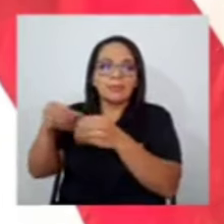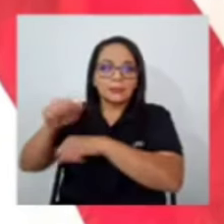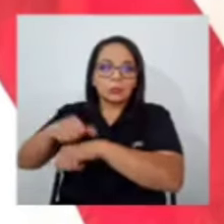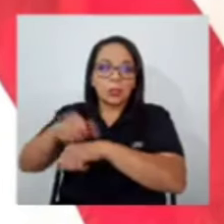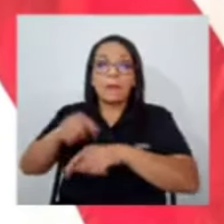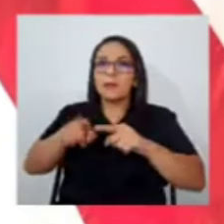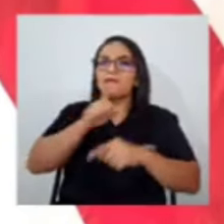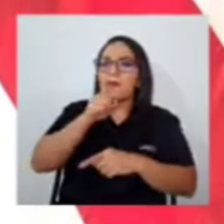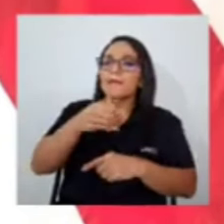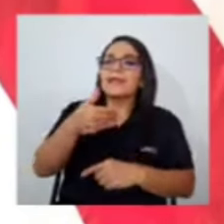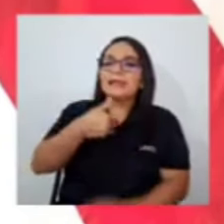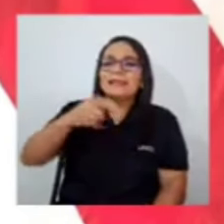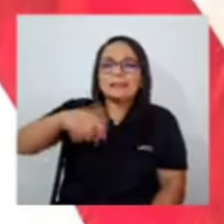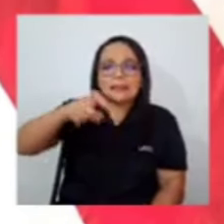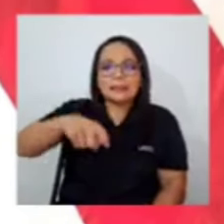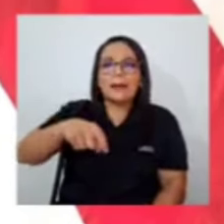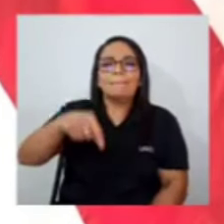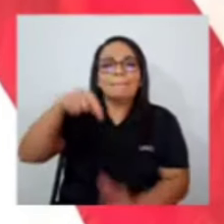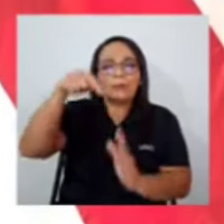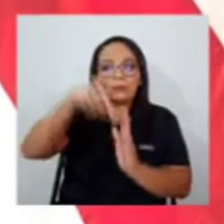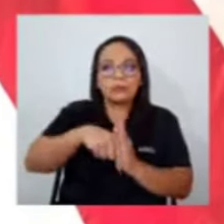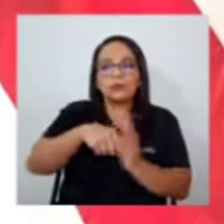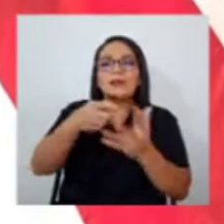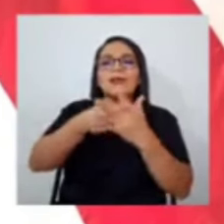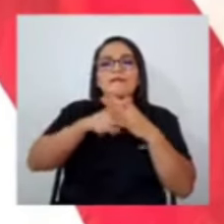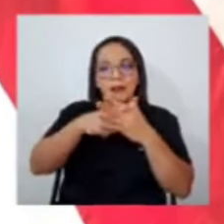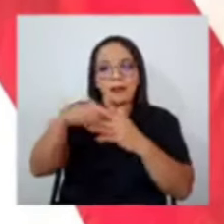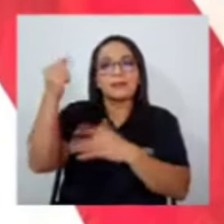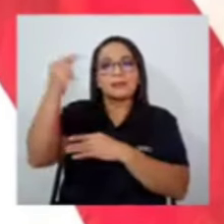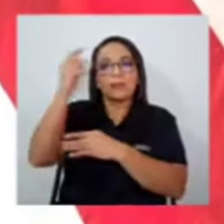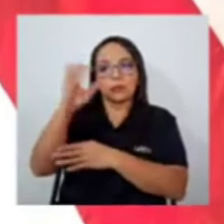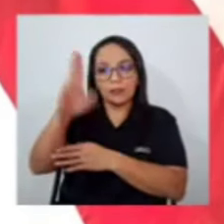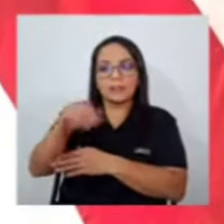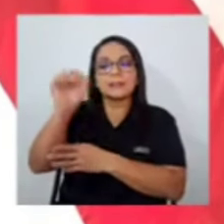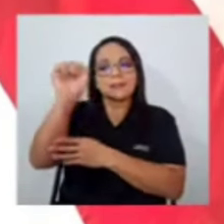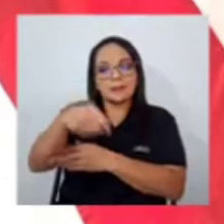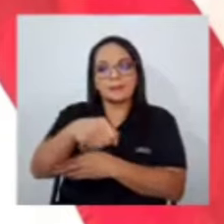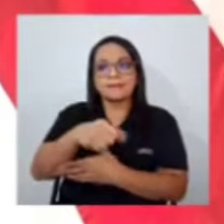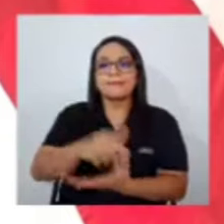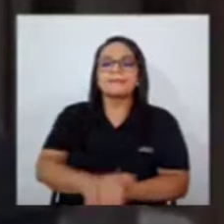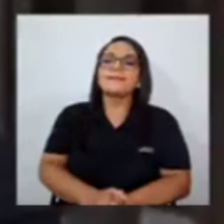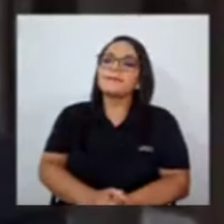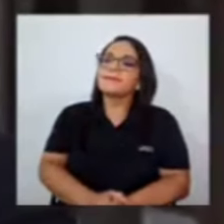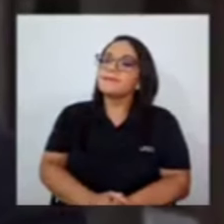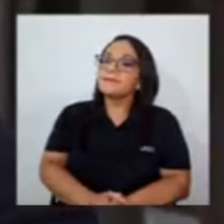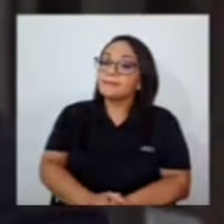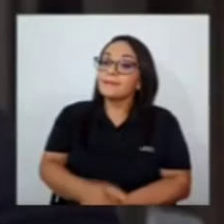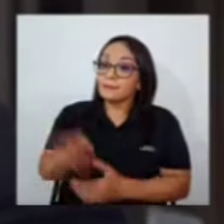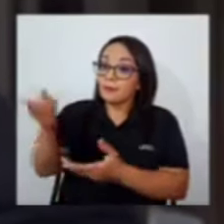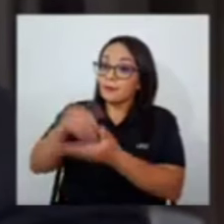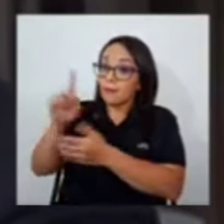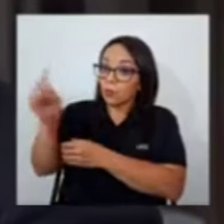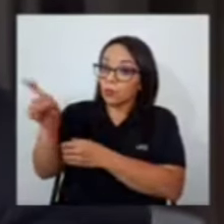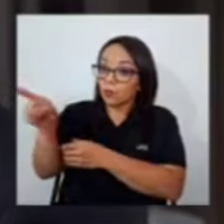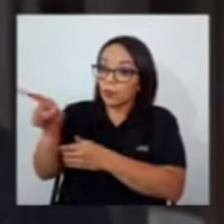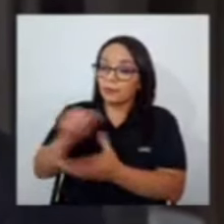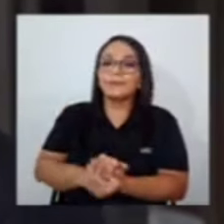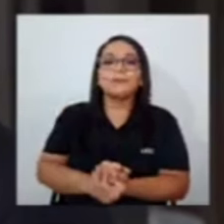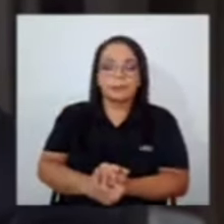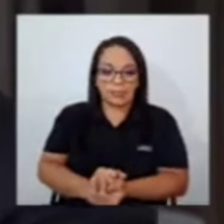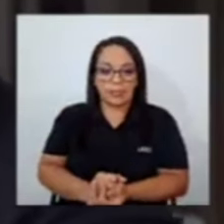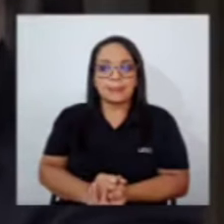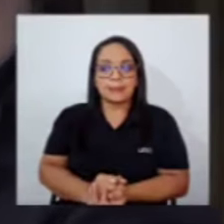profunda de arreglar el estado costarricense sí señor tiene su pregunta sí señor